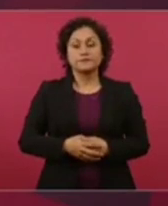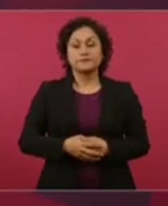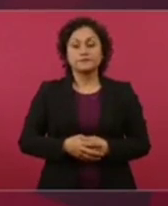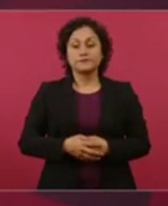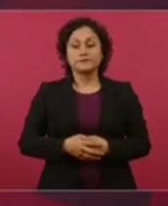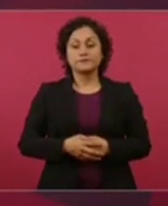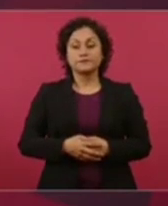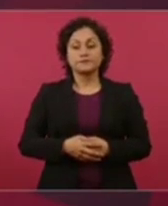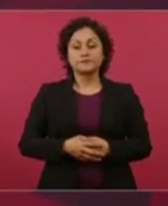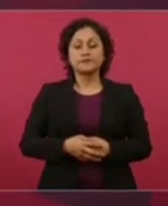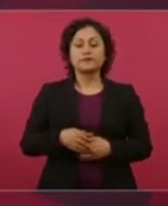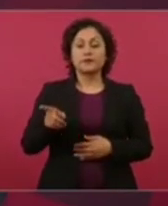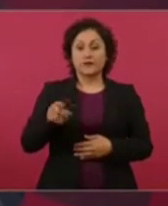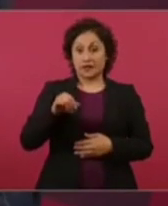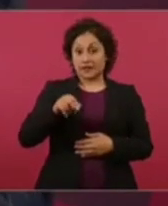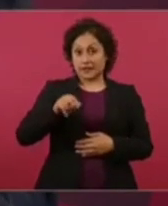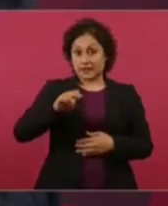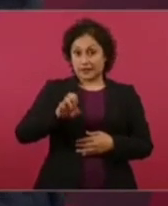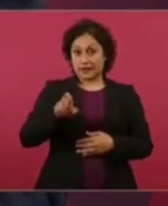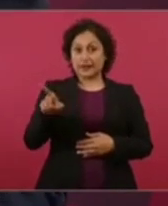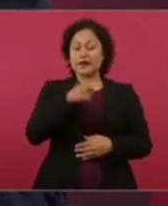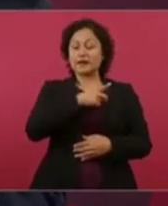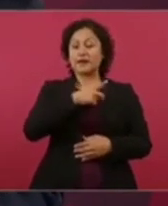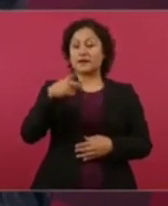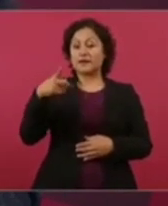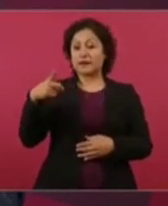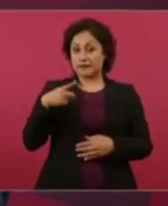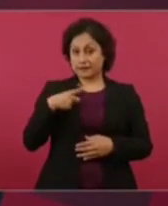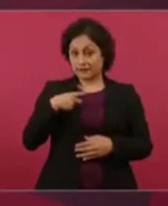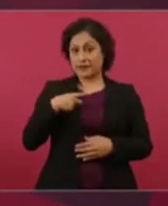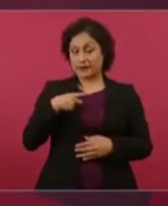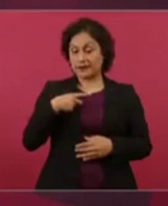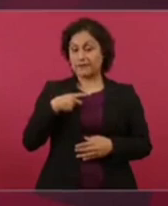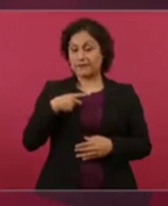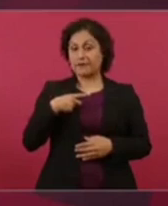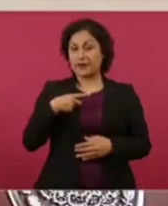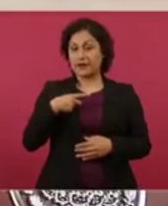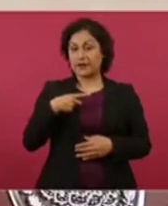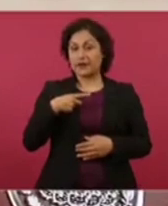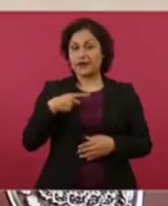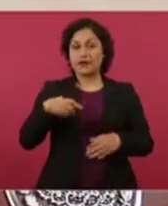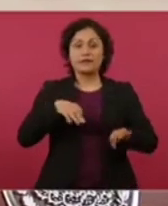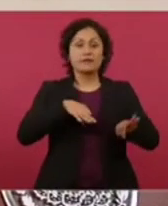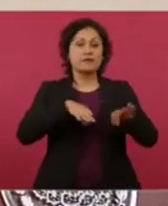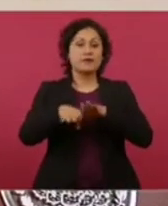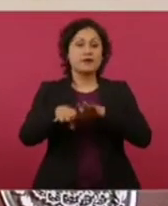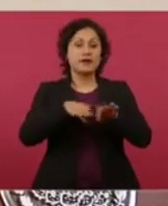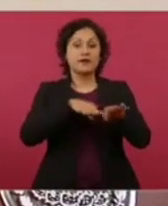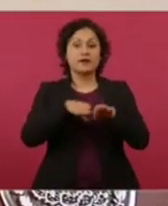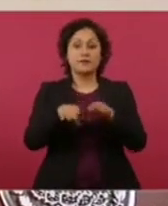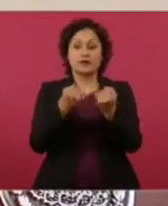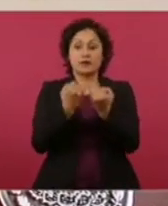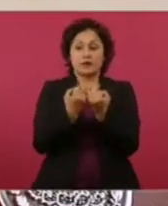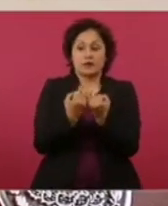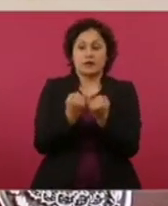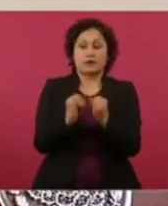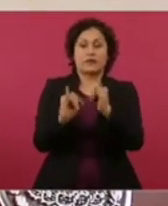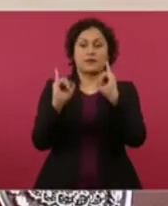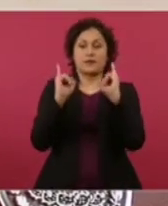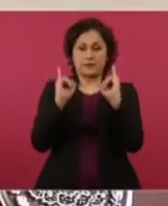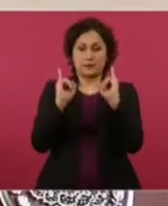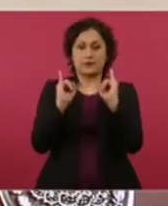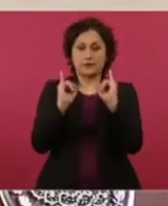el INE con absoluta autonomía, que no dependa